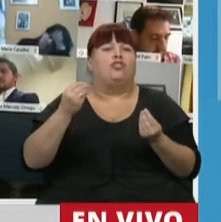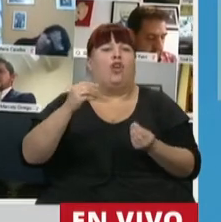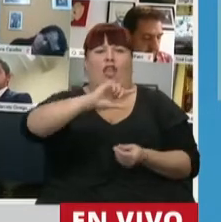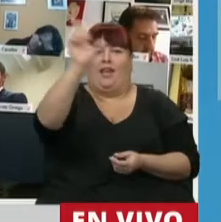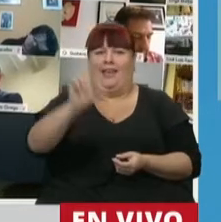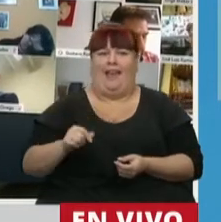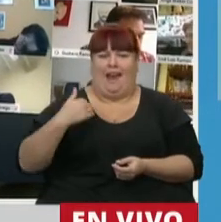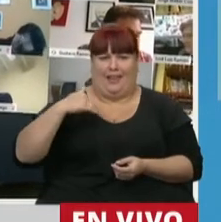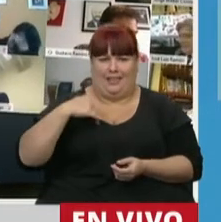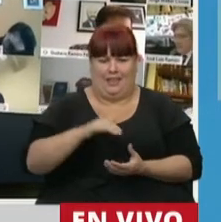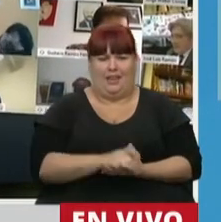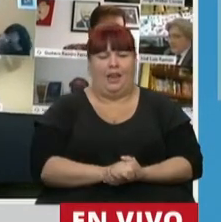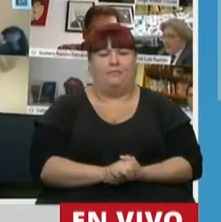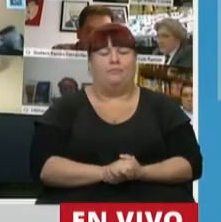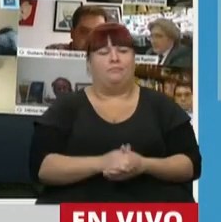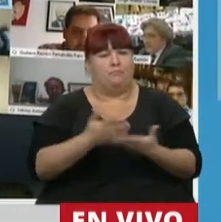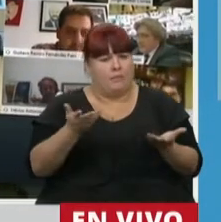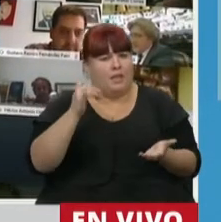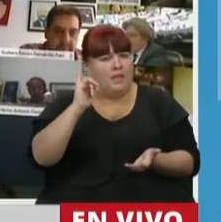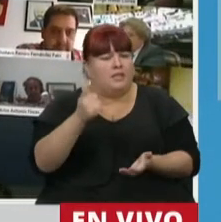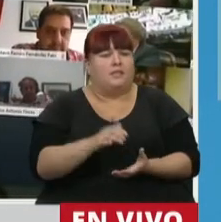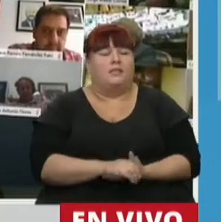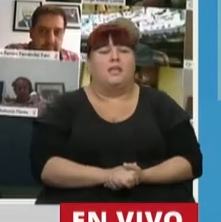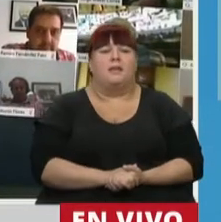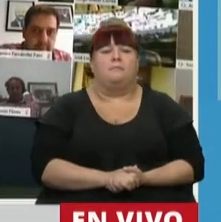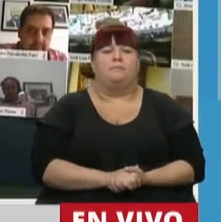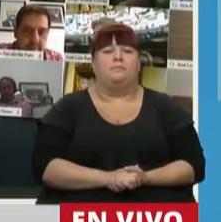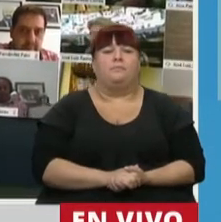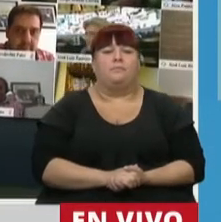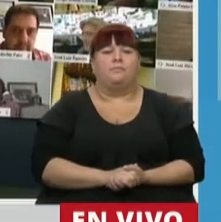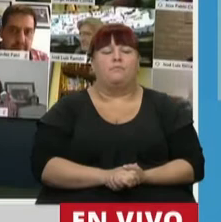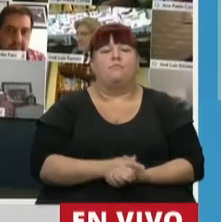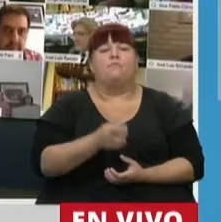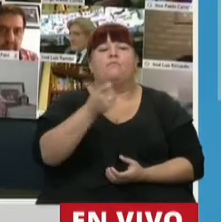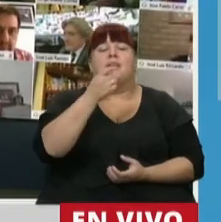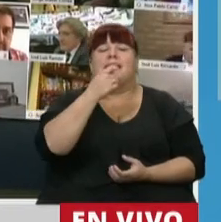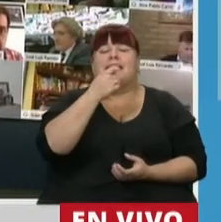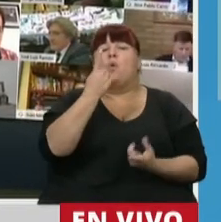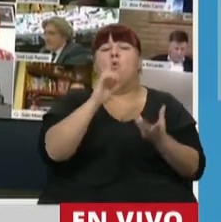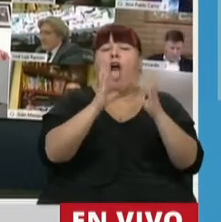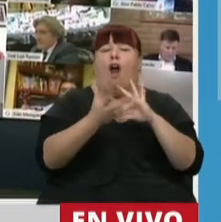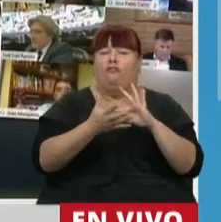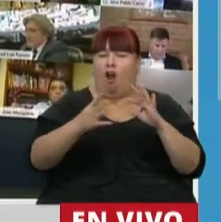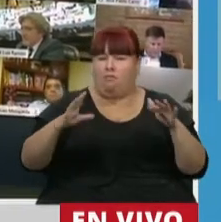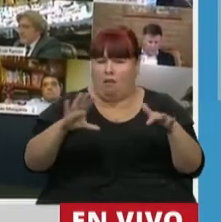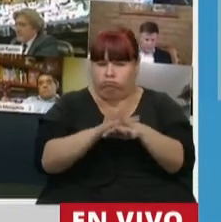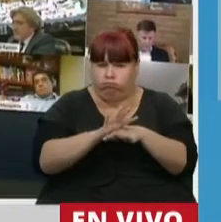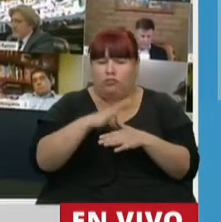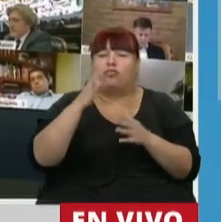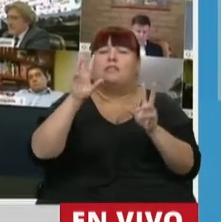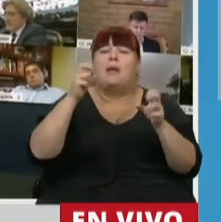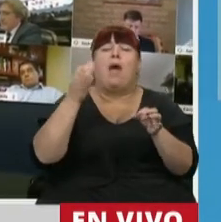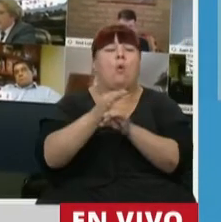lugares de la Argentina. Por supuesto que si hay una característica clave de la